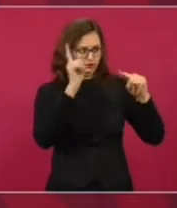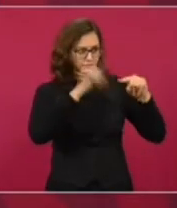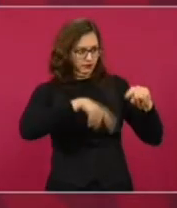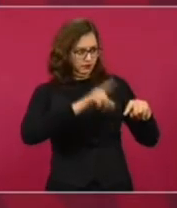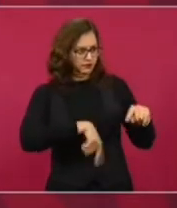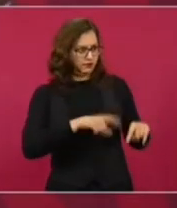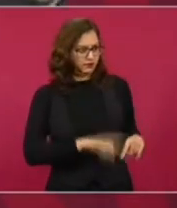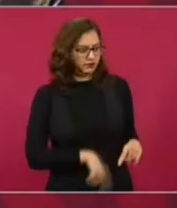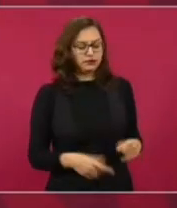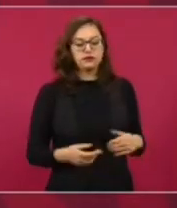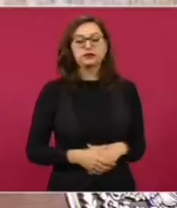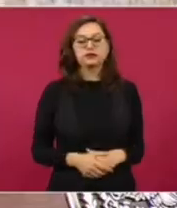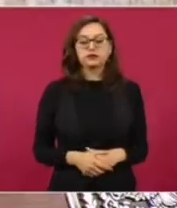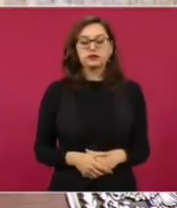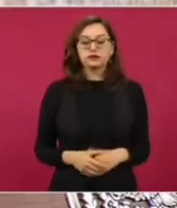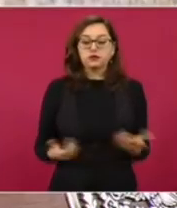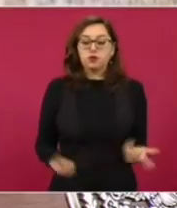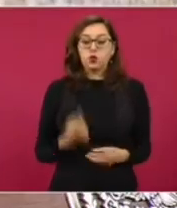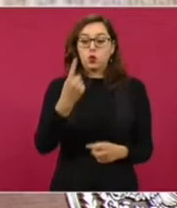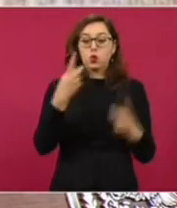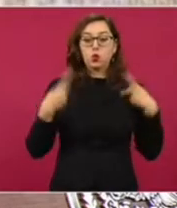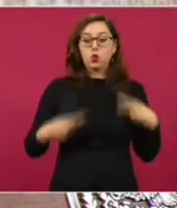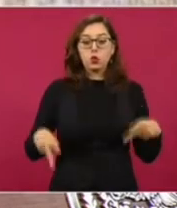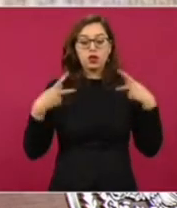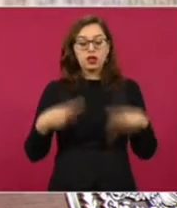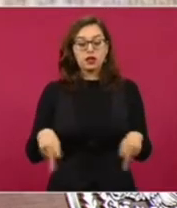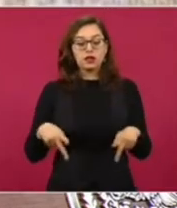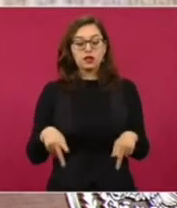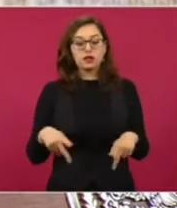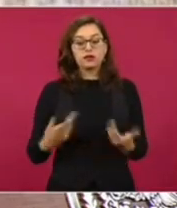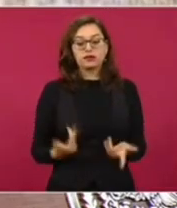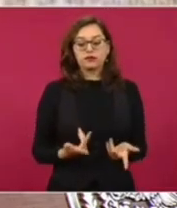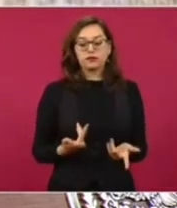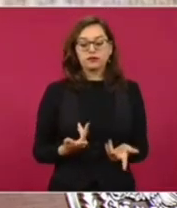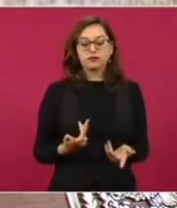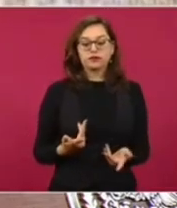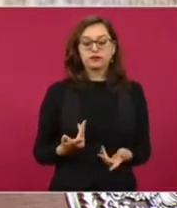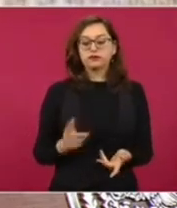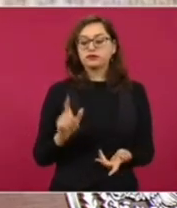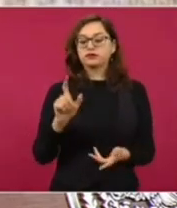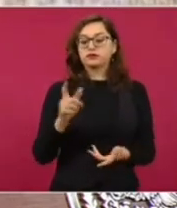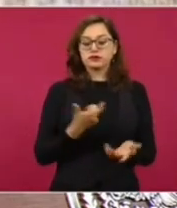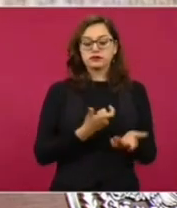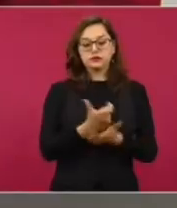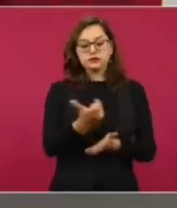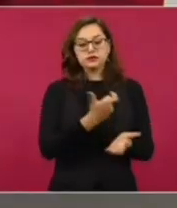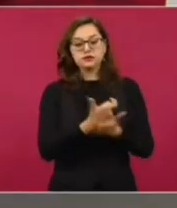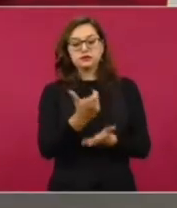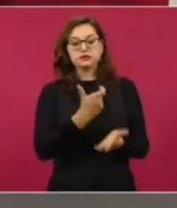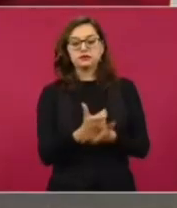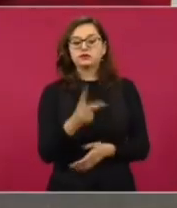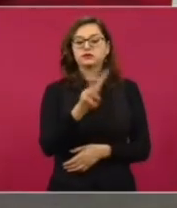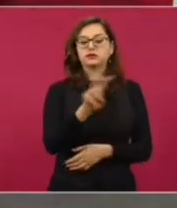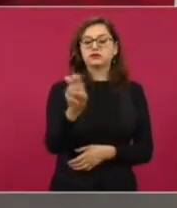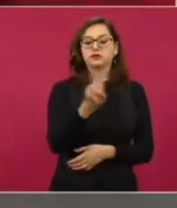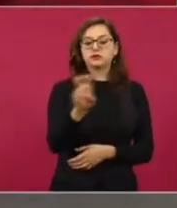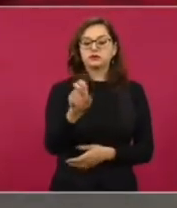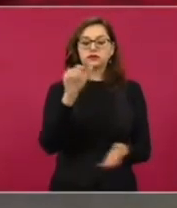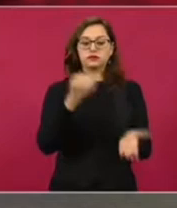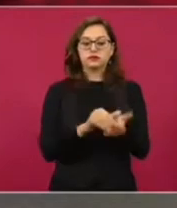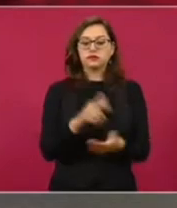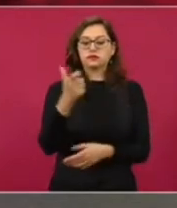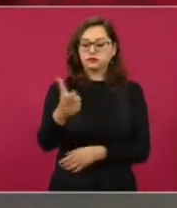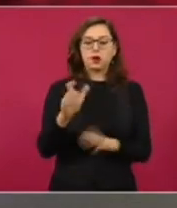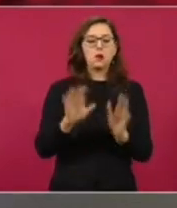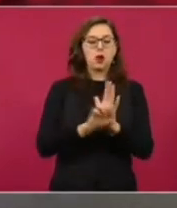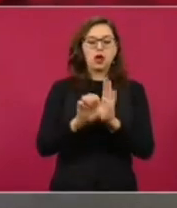alguien gana 200 mil pesos, deja 20 mil en la caja y el gobierno, que es